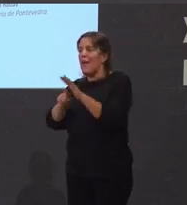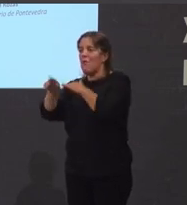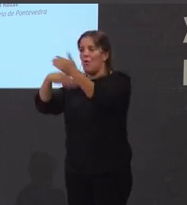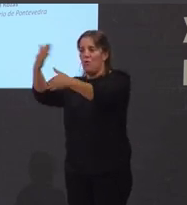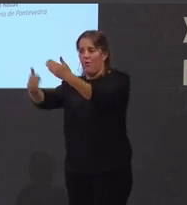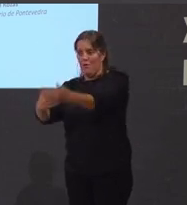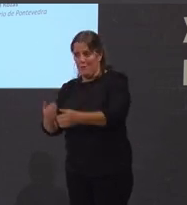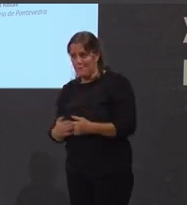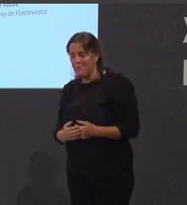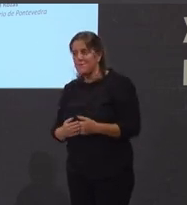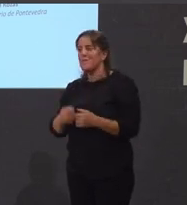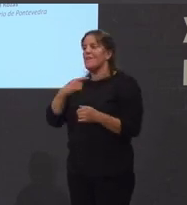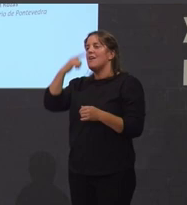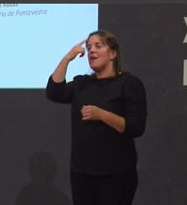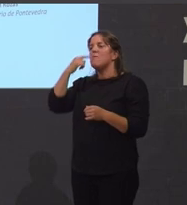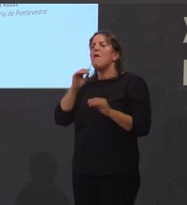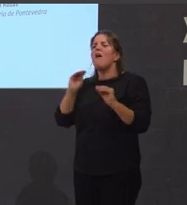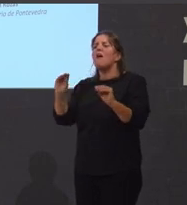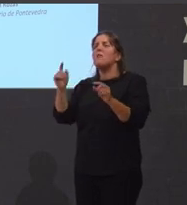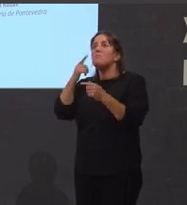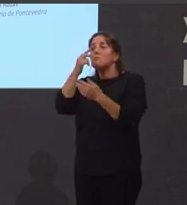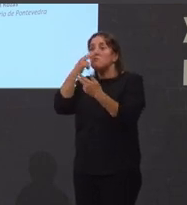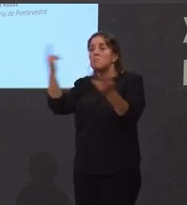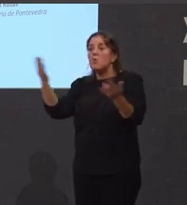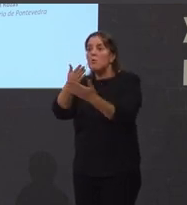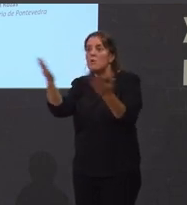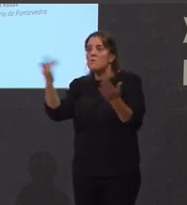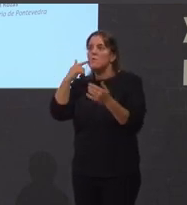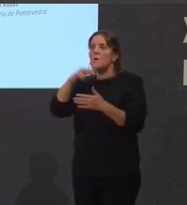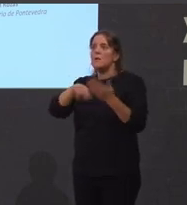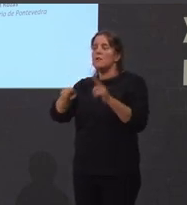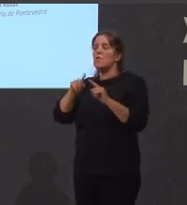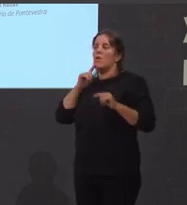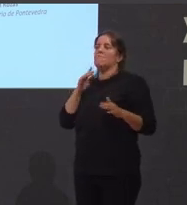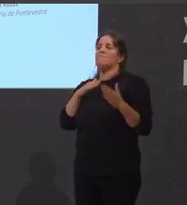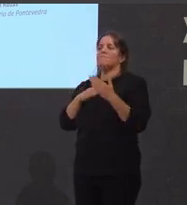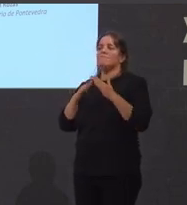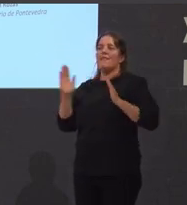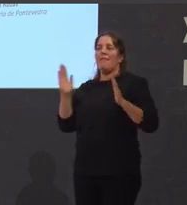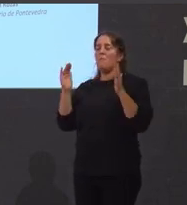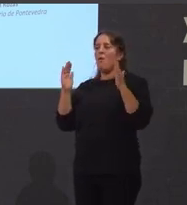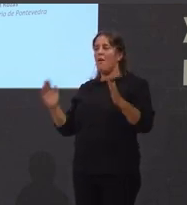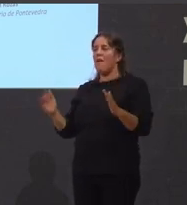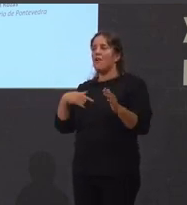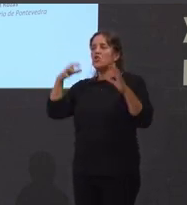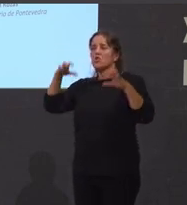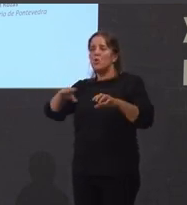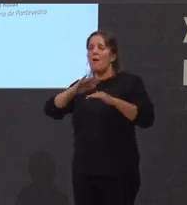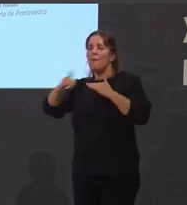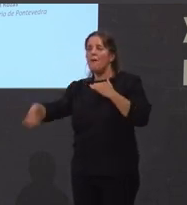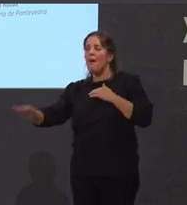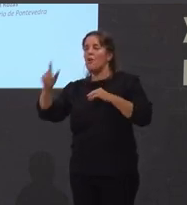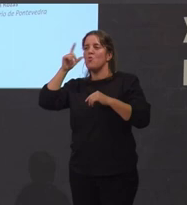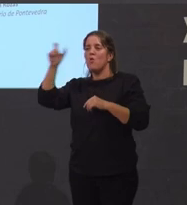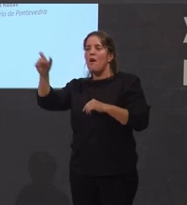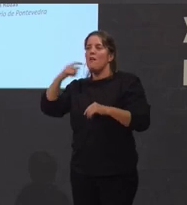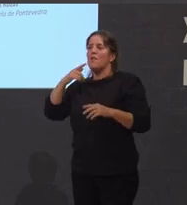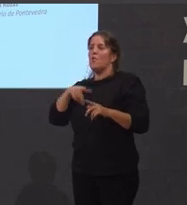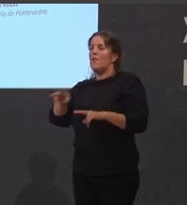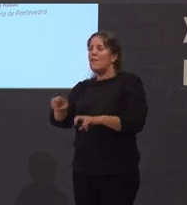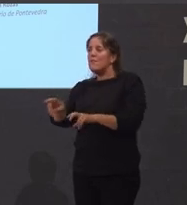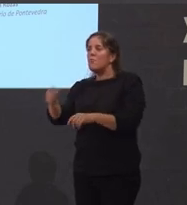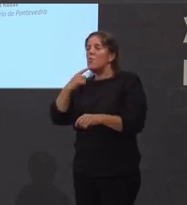evolución. As imaxes de Galicia eran as imaxes dun tempo detido cheo de clichés chubias ondas do mar o rural o celtismo